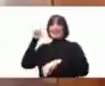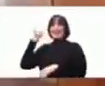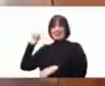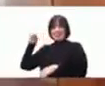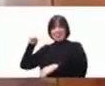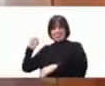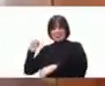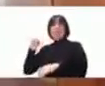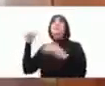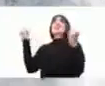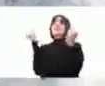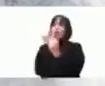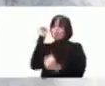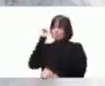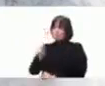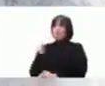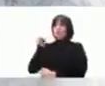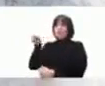Diana Cazadora.